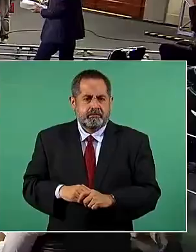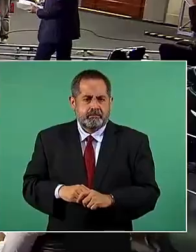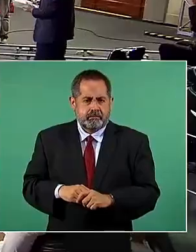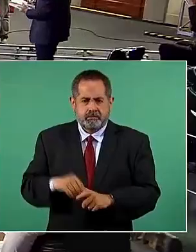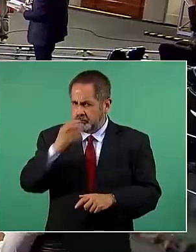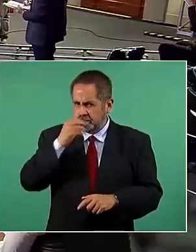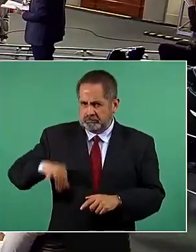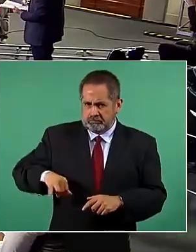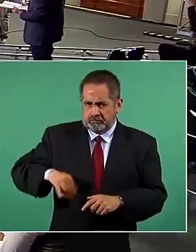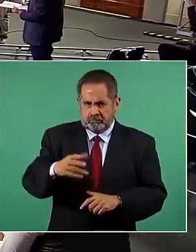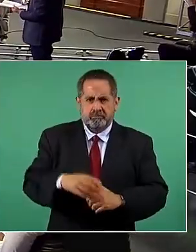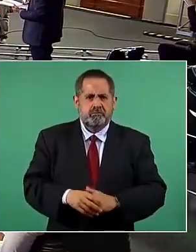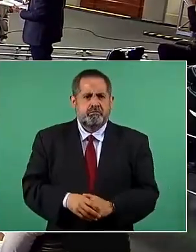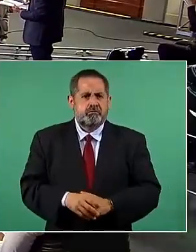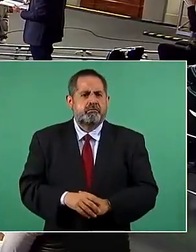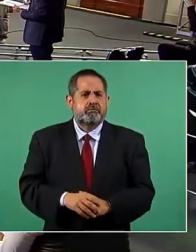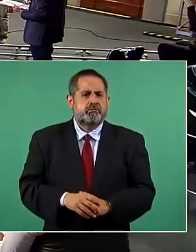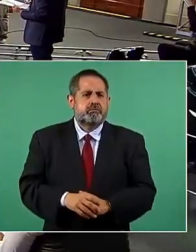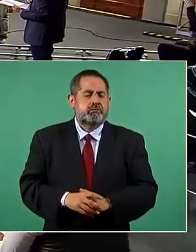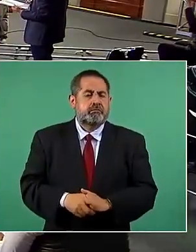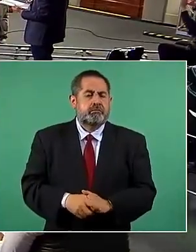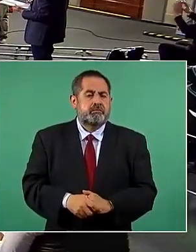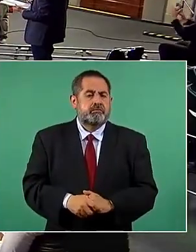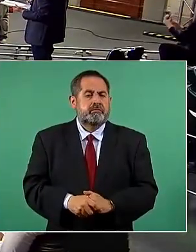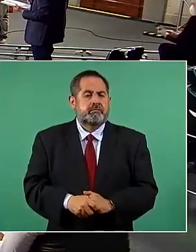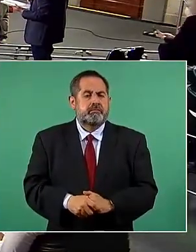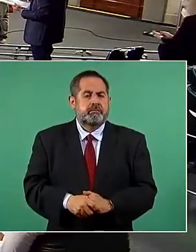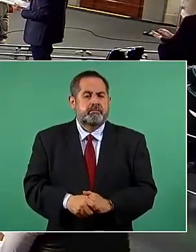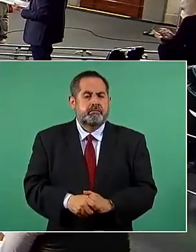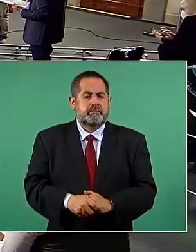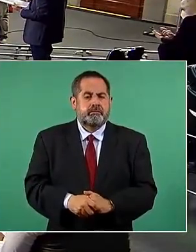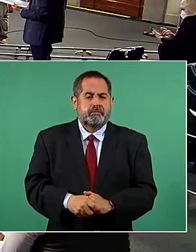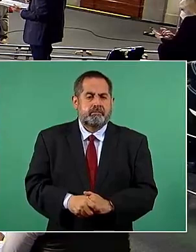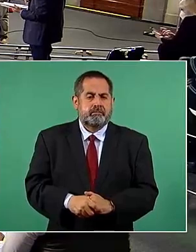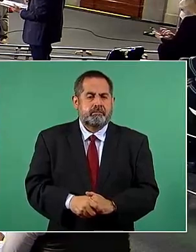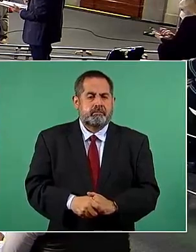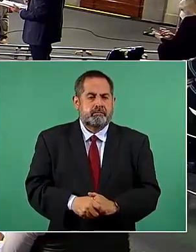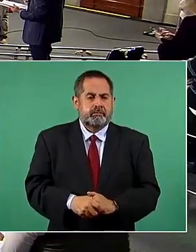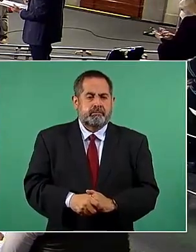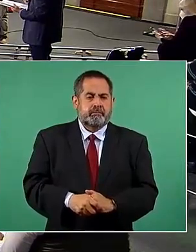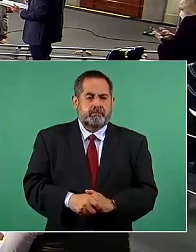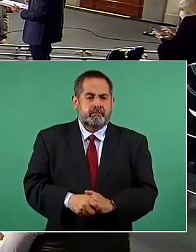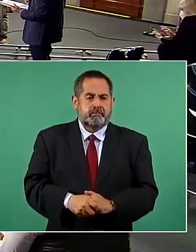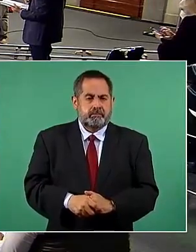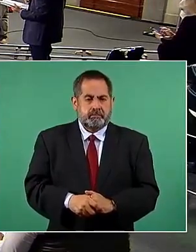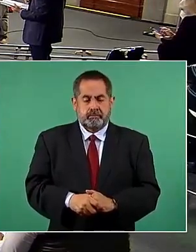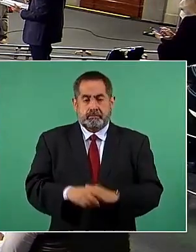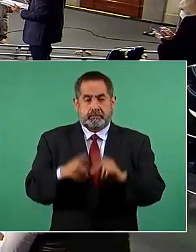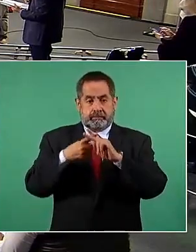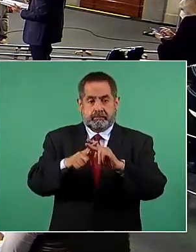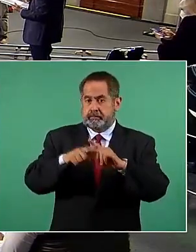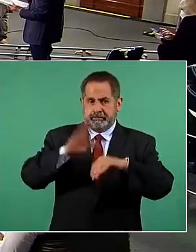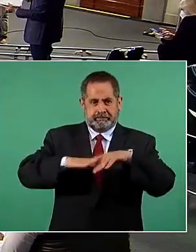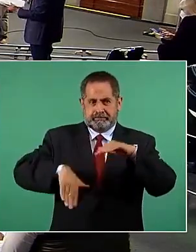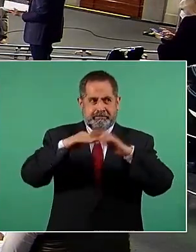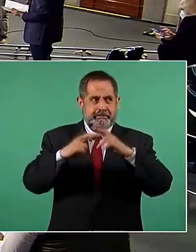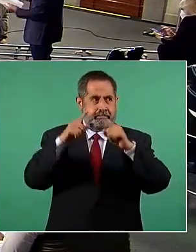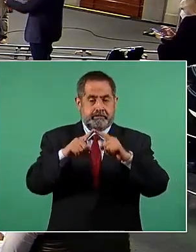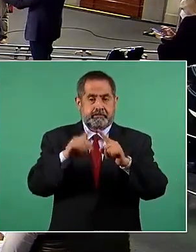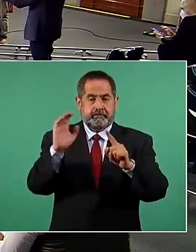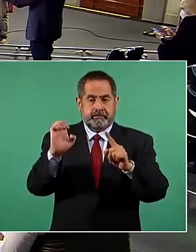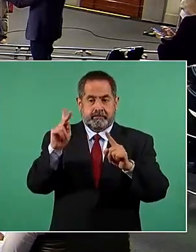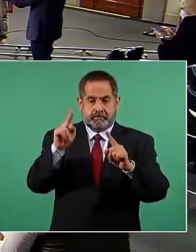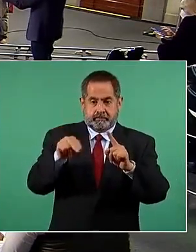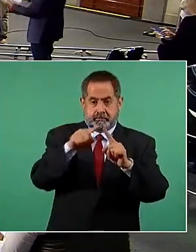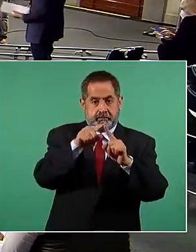el punto más alto. Esto es Peña.